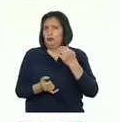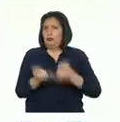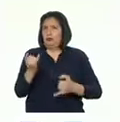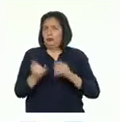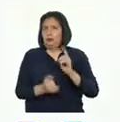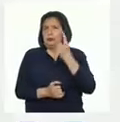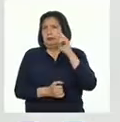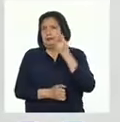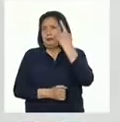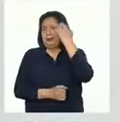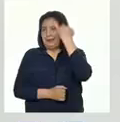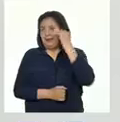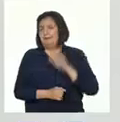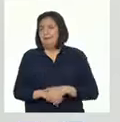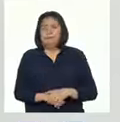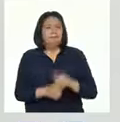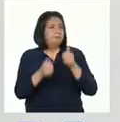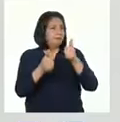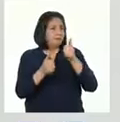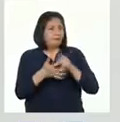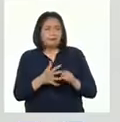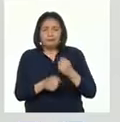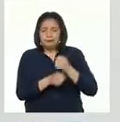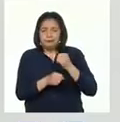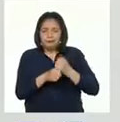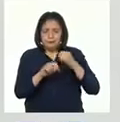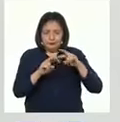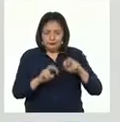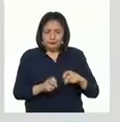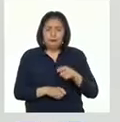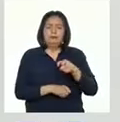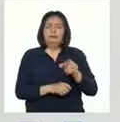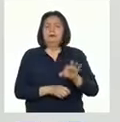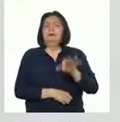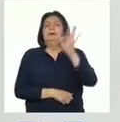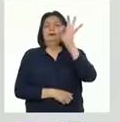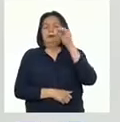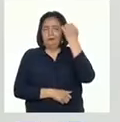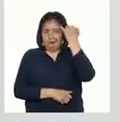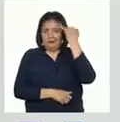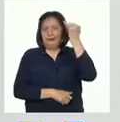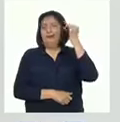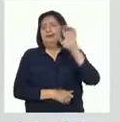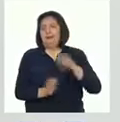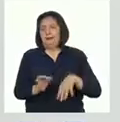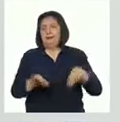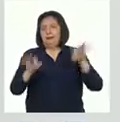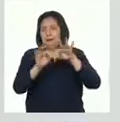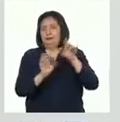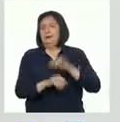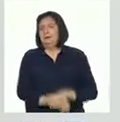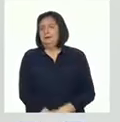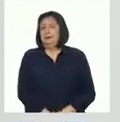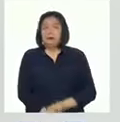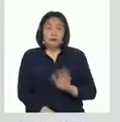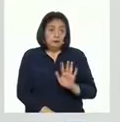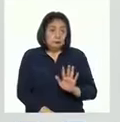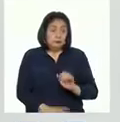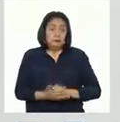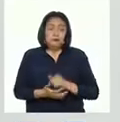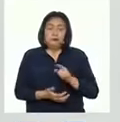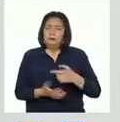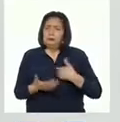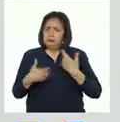primera. Muy buen trabajo de análisis, Dana. Has encontrado una idea principal. Ahora,